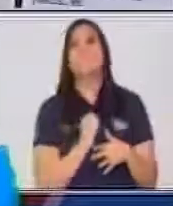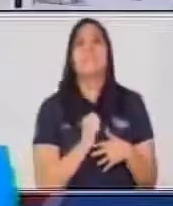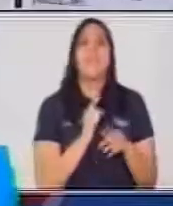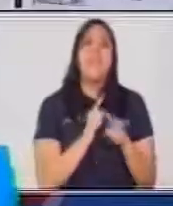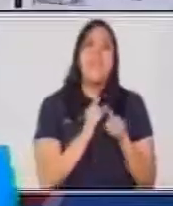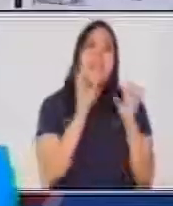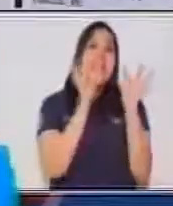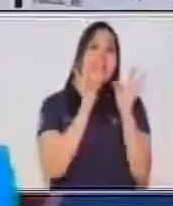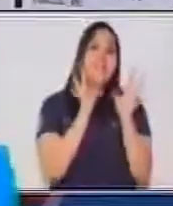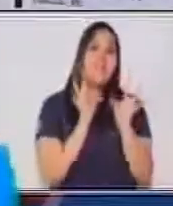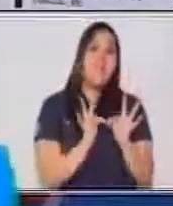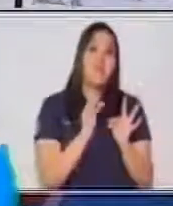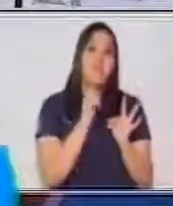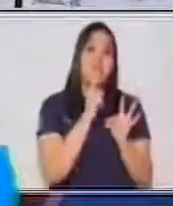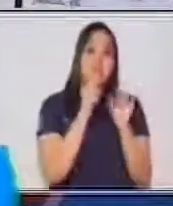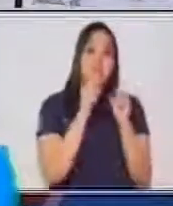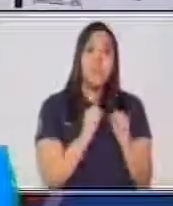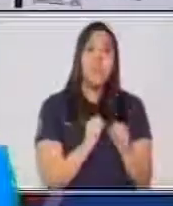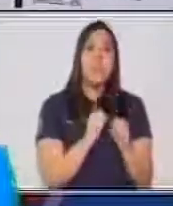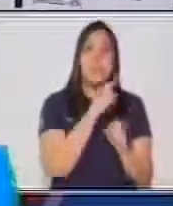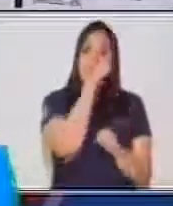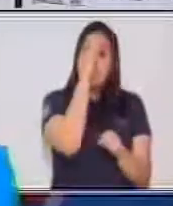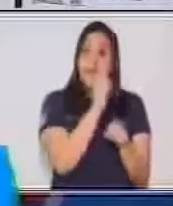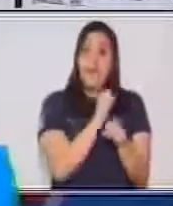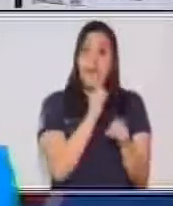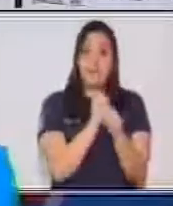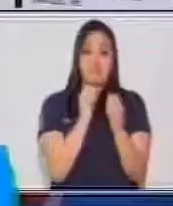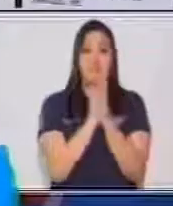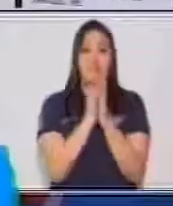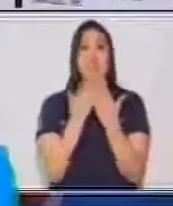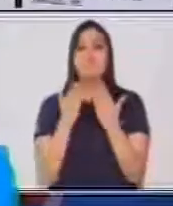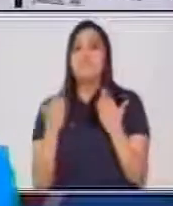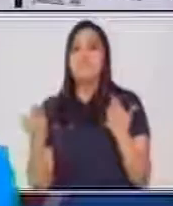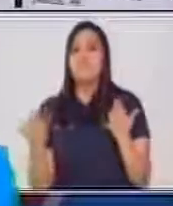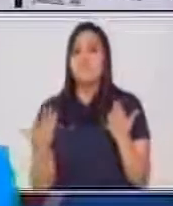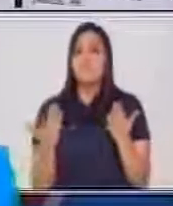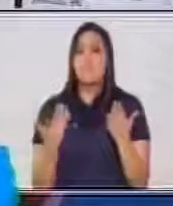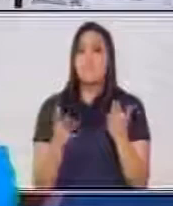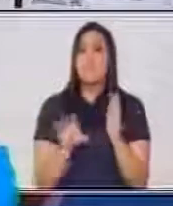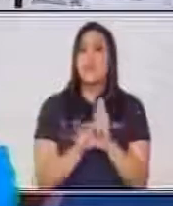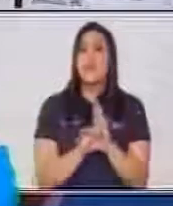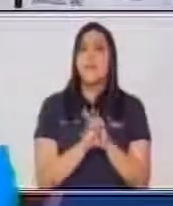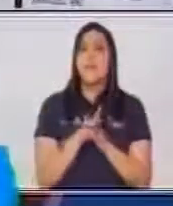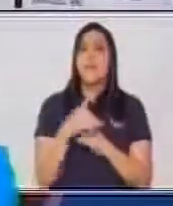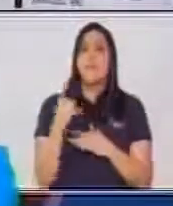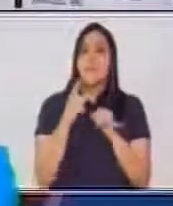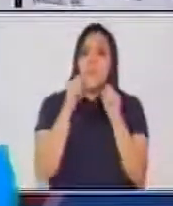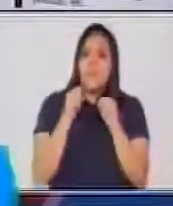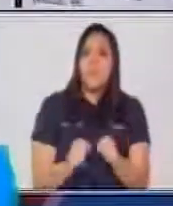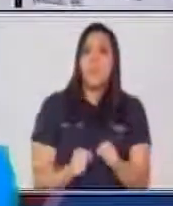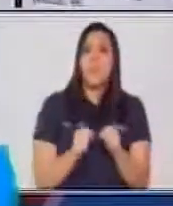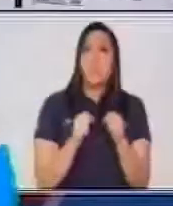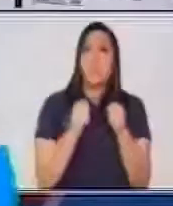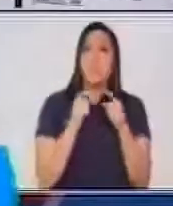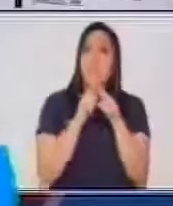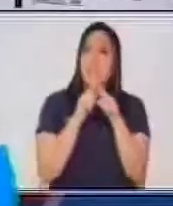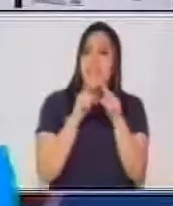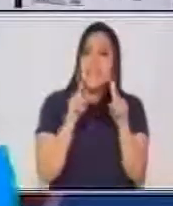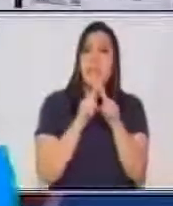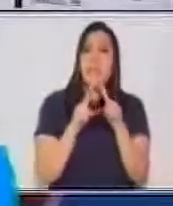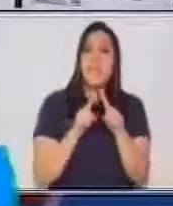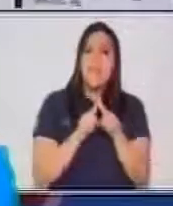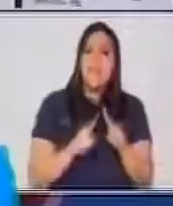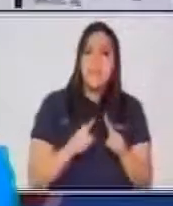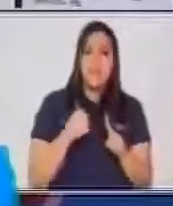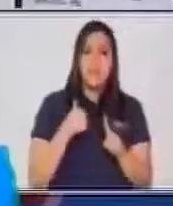en las que podemos trabajar los trifoliares, pues pueden hacerse de manera o de forma